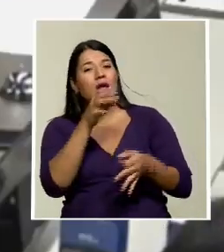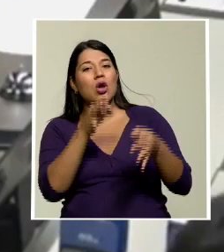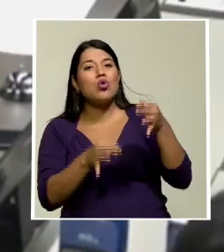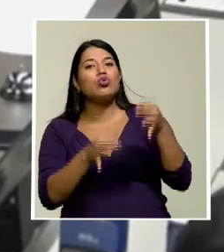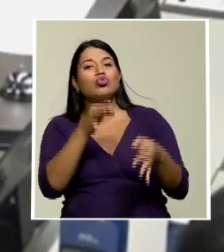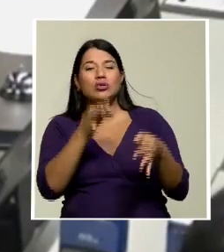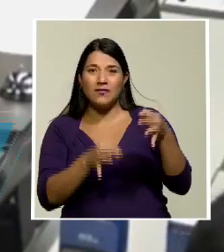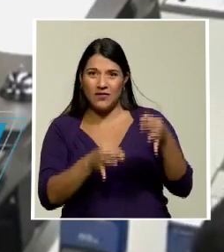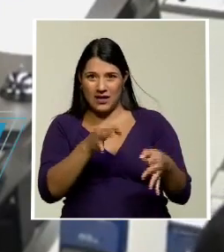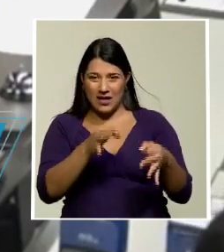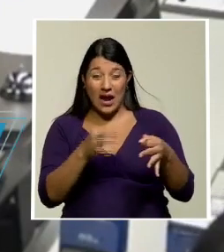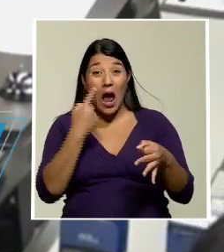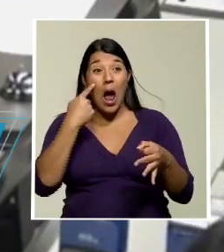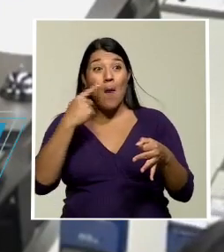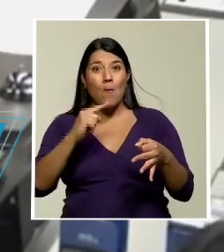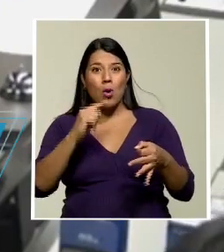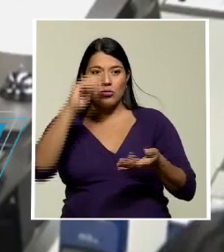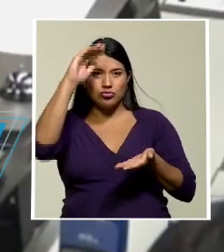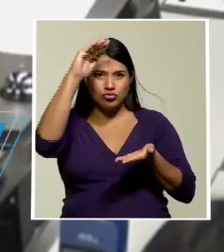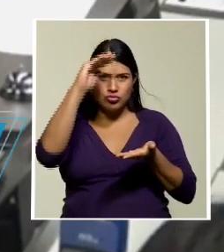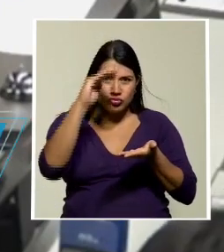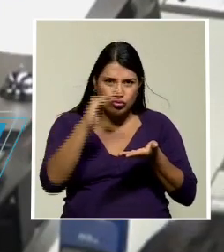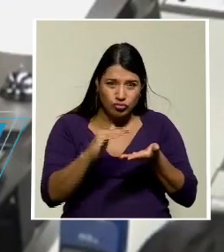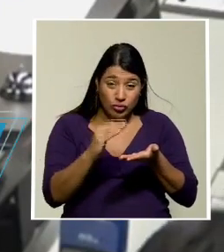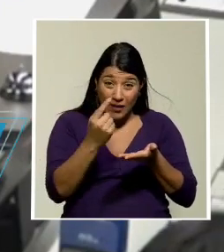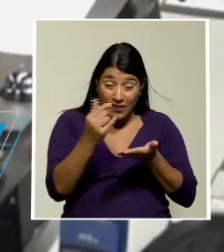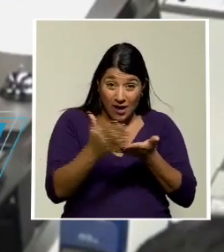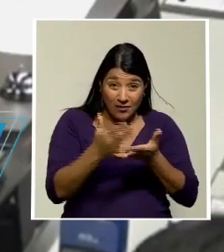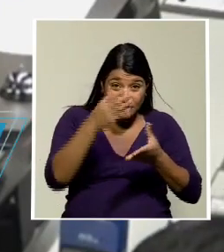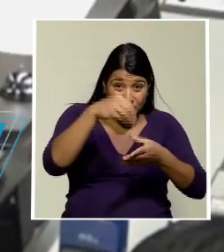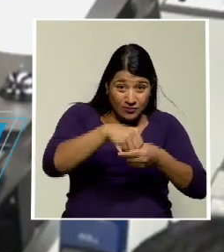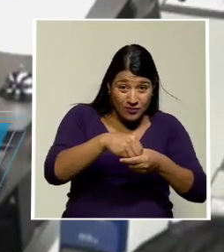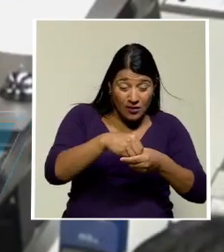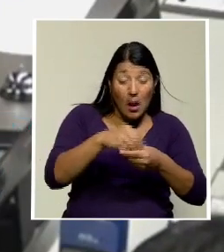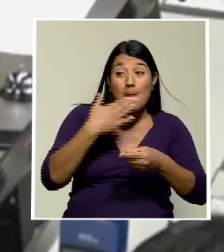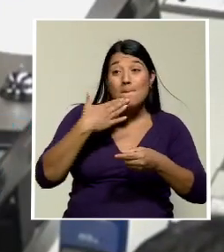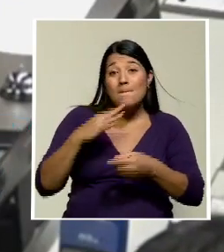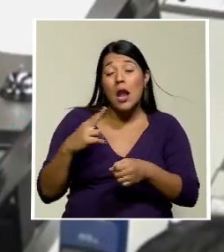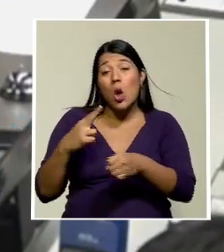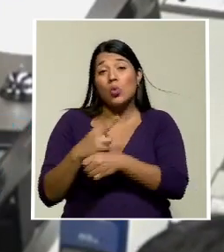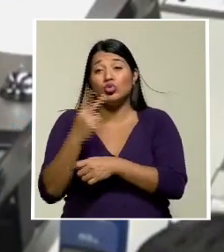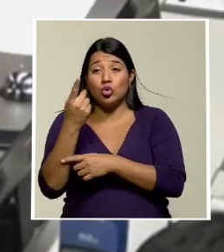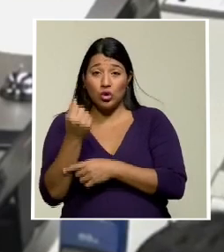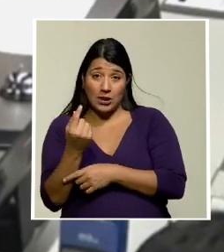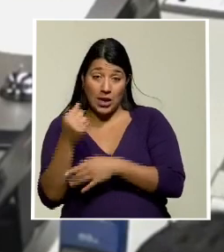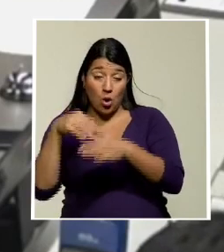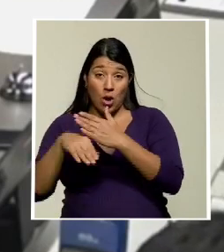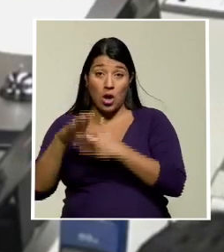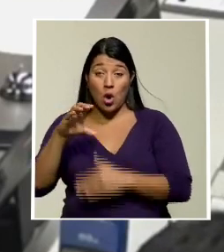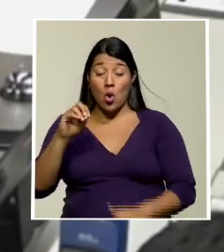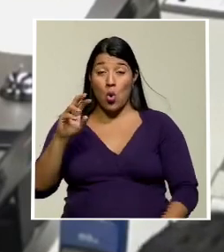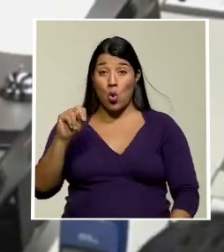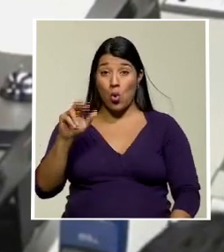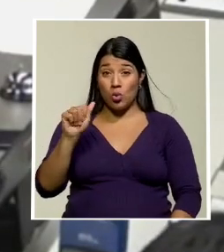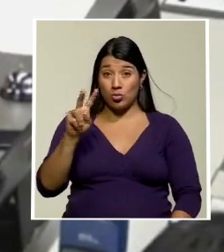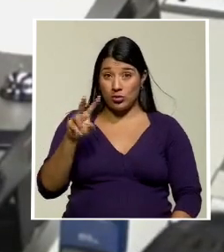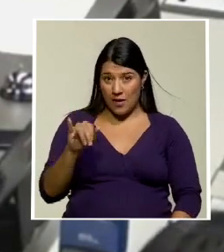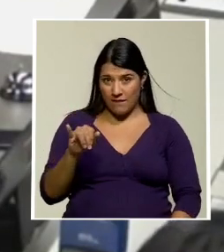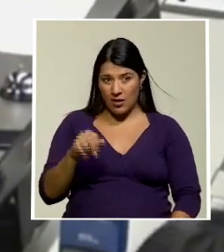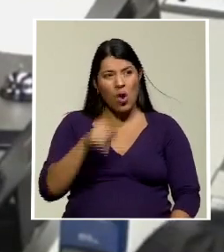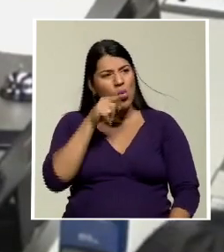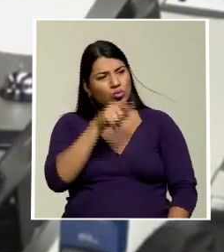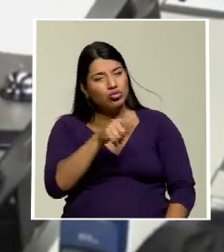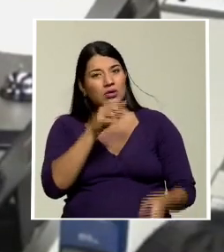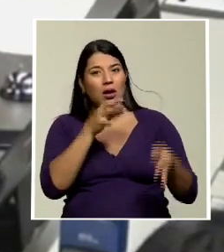de la disminución de ingresos malversación de recursos en una institución como el CONAI usted